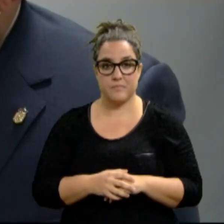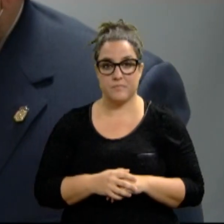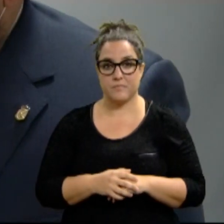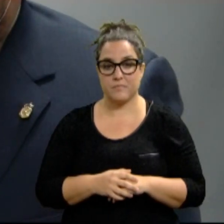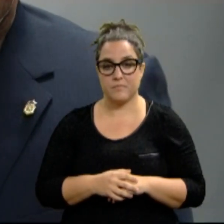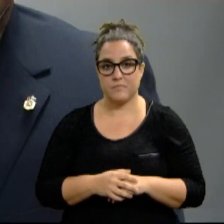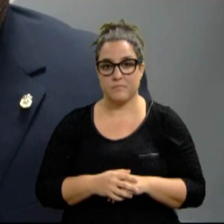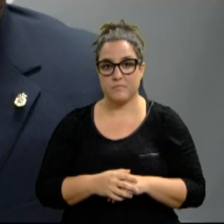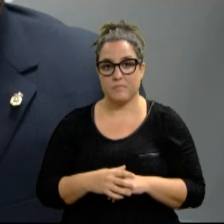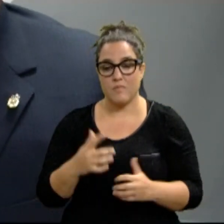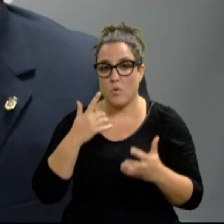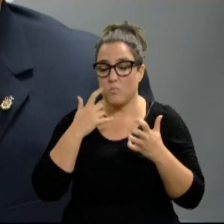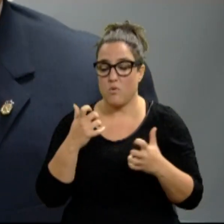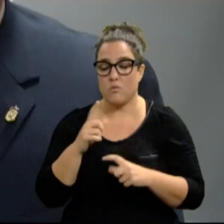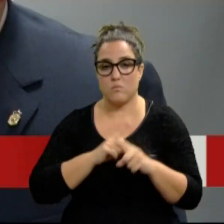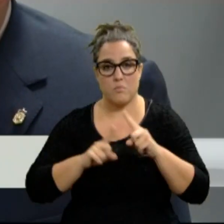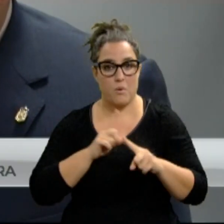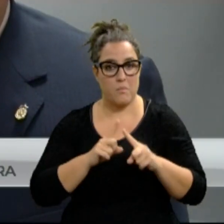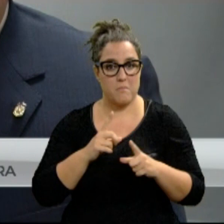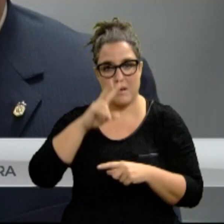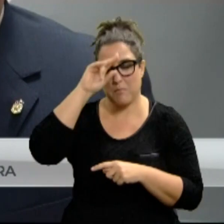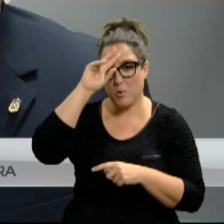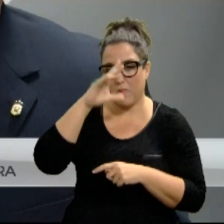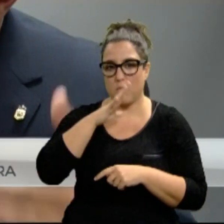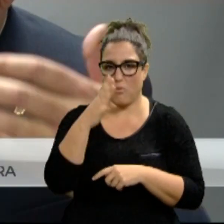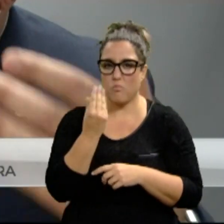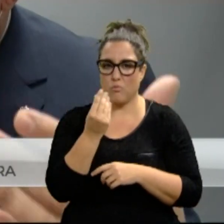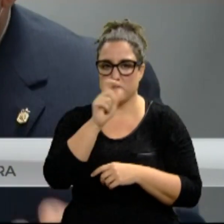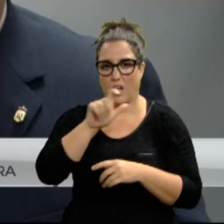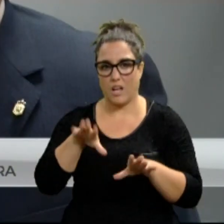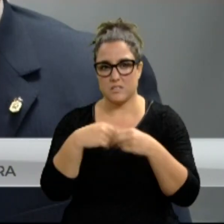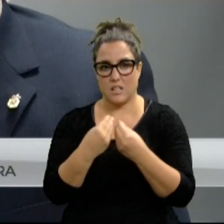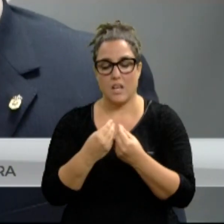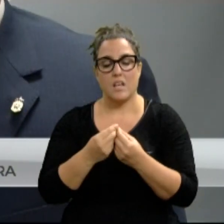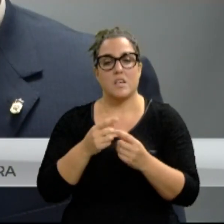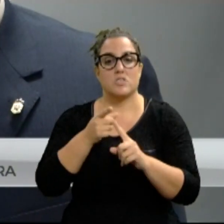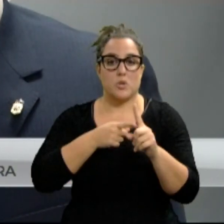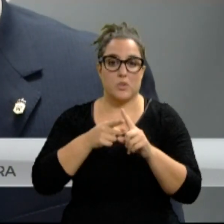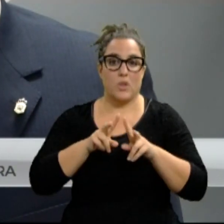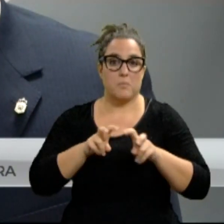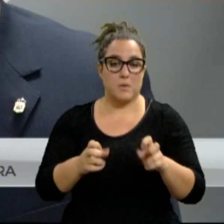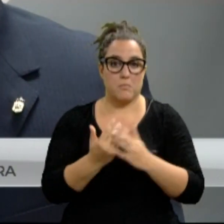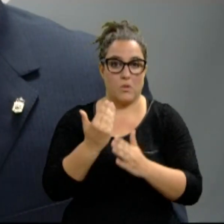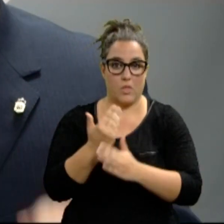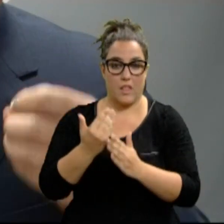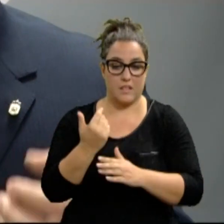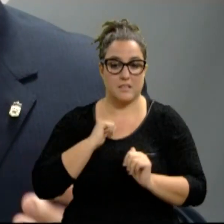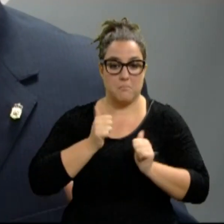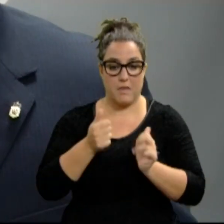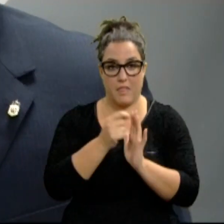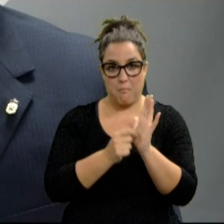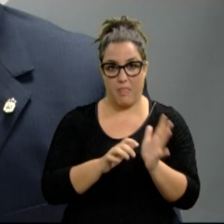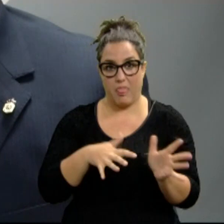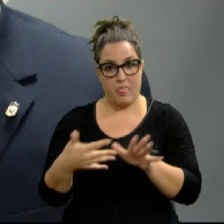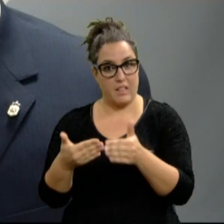Se ha manifestado la preocupación por ciertas aglomeraciones de personas que se han encontrado, sobre todo en los primeros días de implementación de estas medidas. Por lo tanto, es muy importante